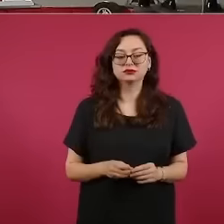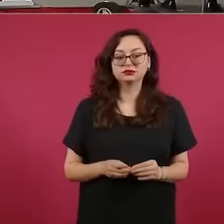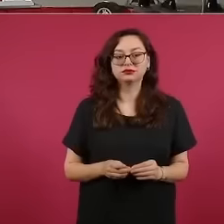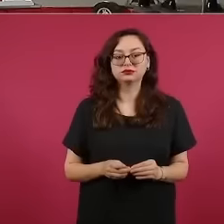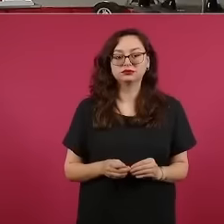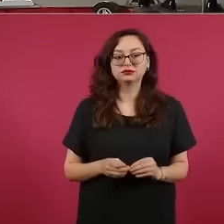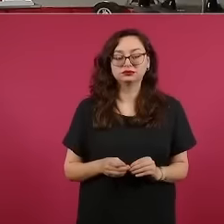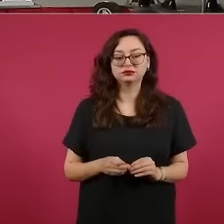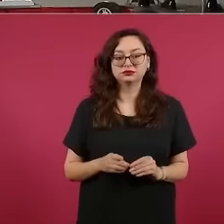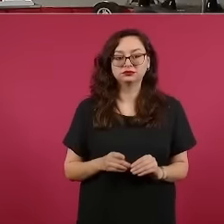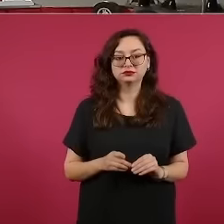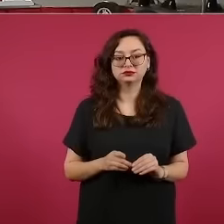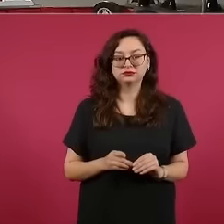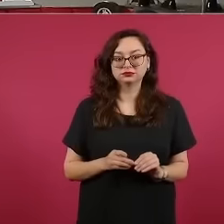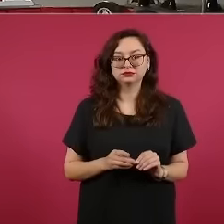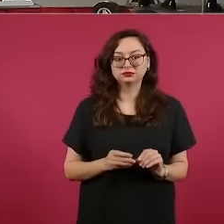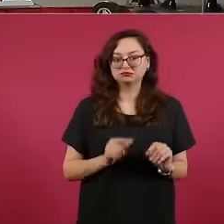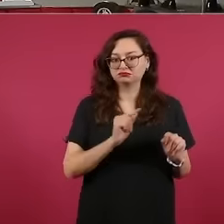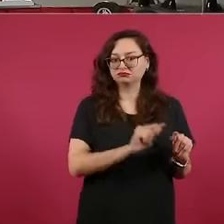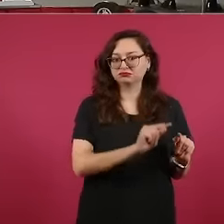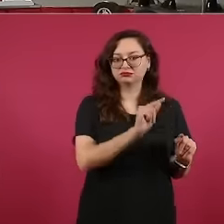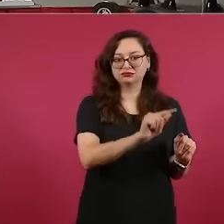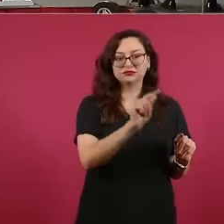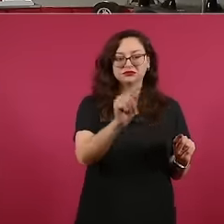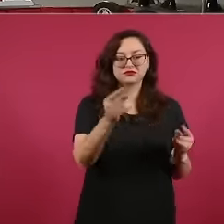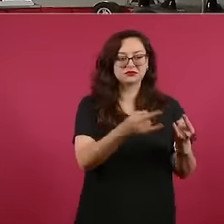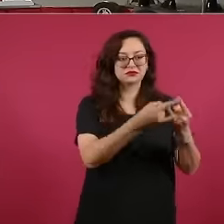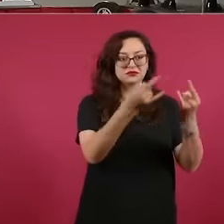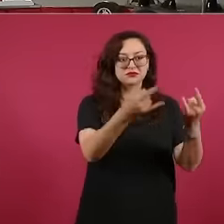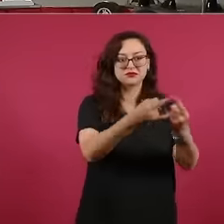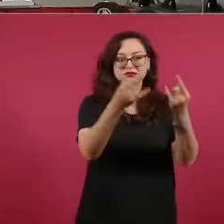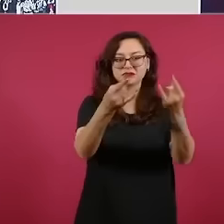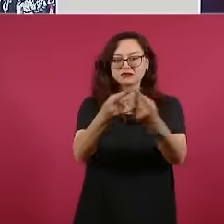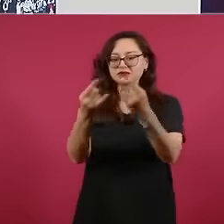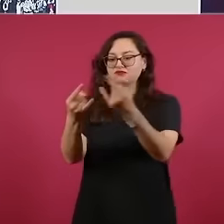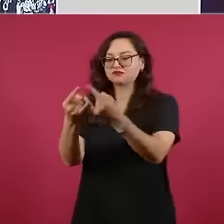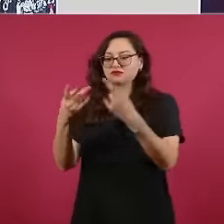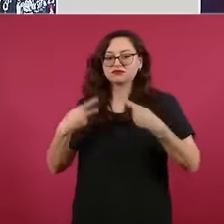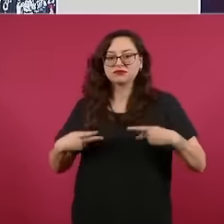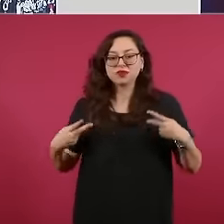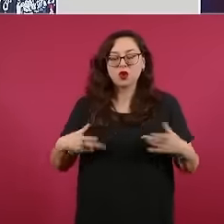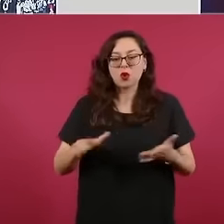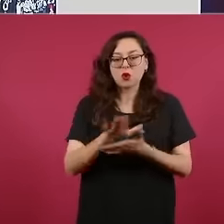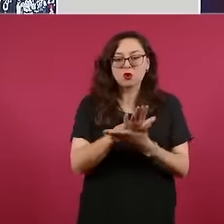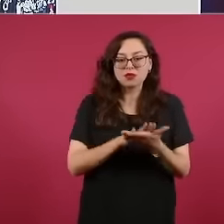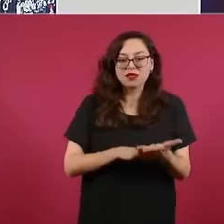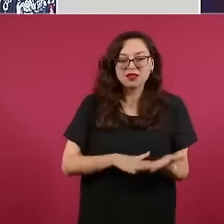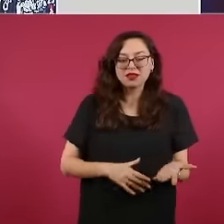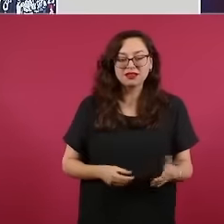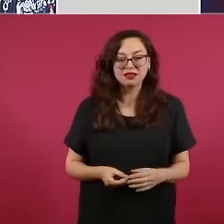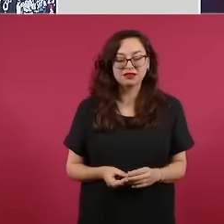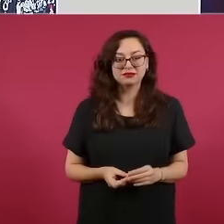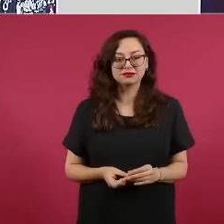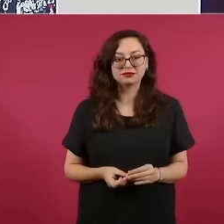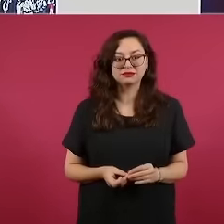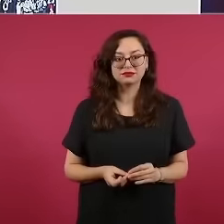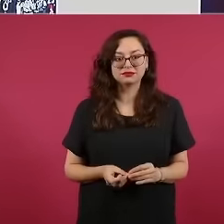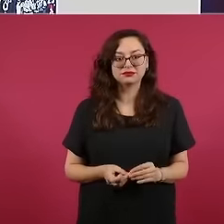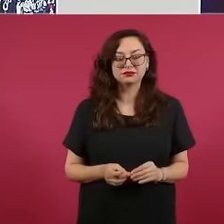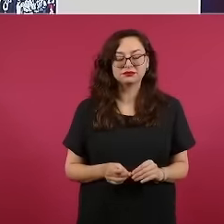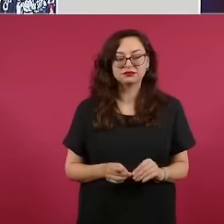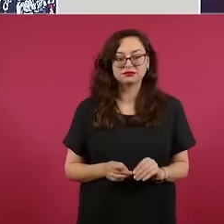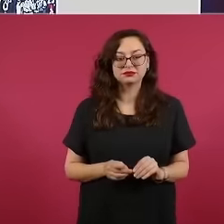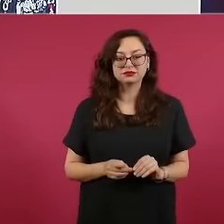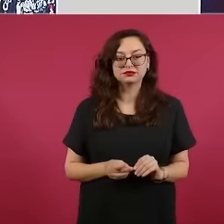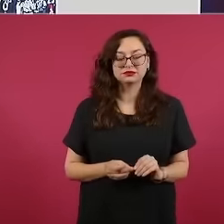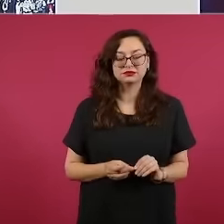Y así puedo hablar de otro, nada más que… De mayoría en aquel entonces que yo recuerdo,